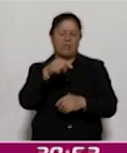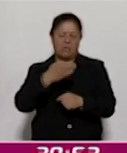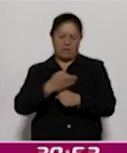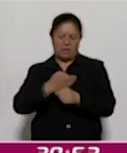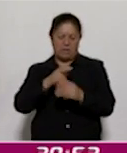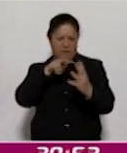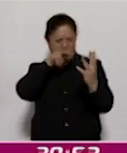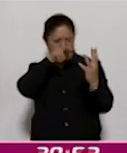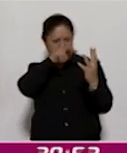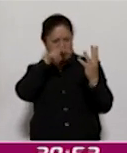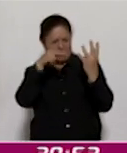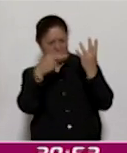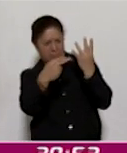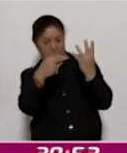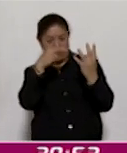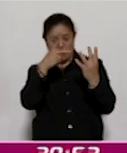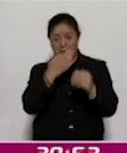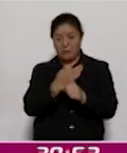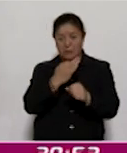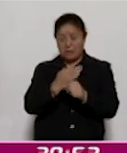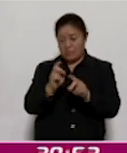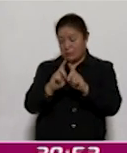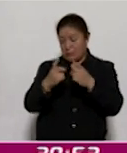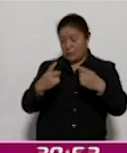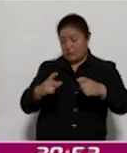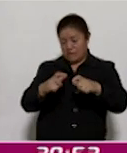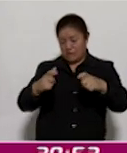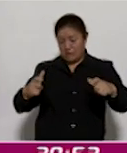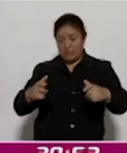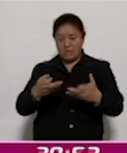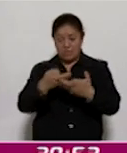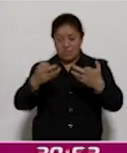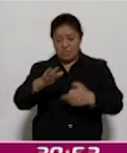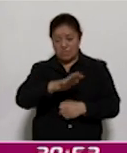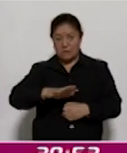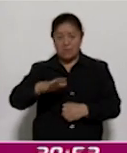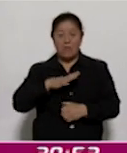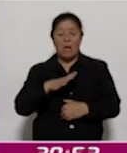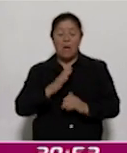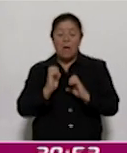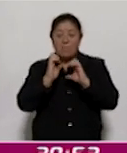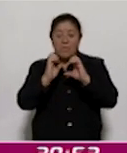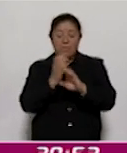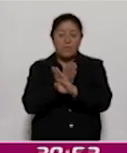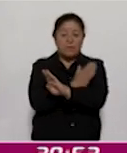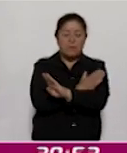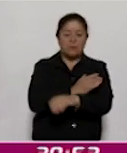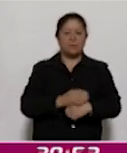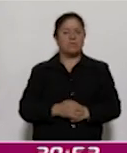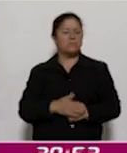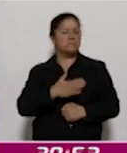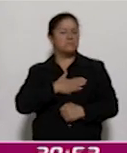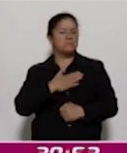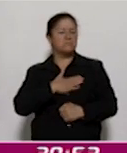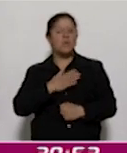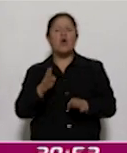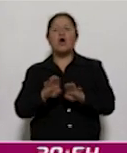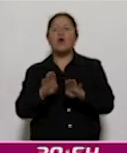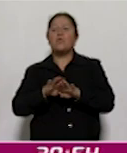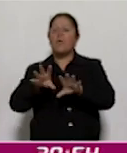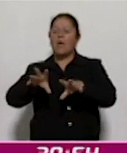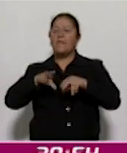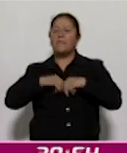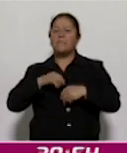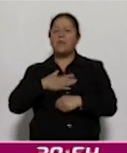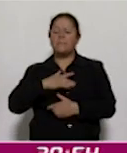de este desarrollo y crecimiento territorial, pues estamos ya previniendo cómo vamos a adaptar nuestros espacios, nuestras